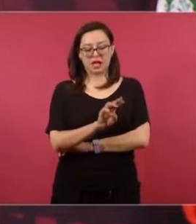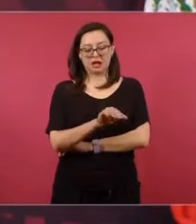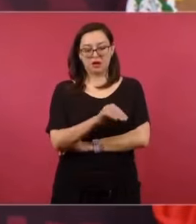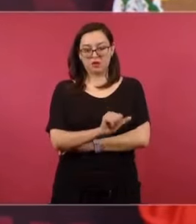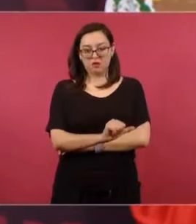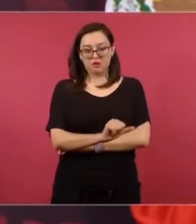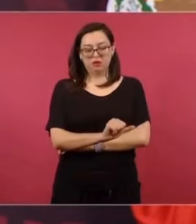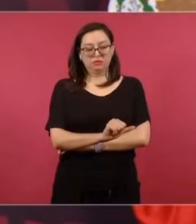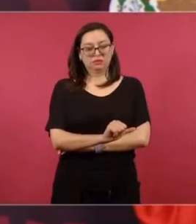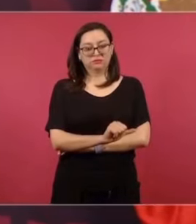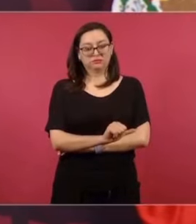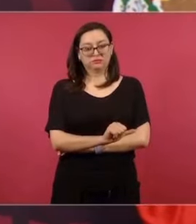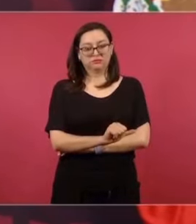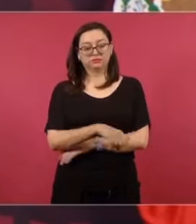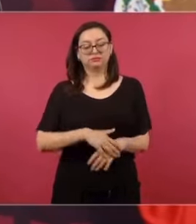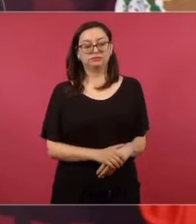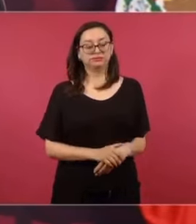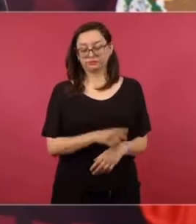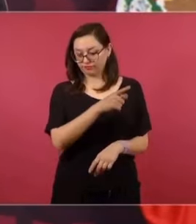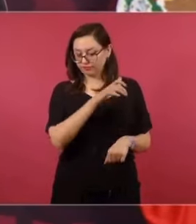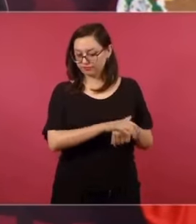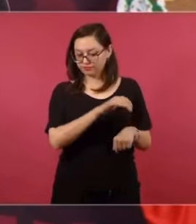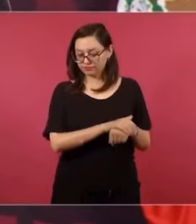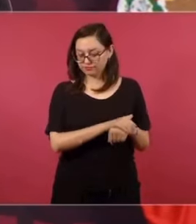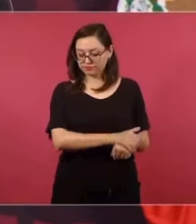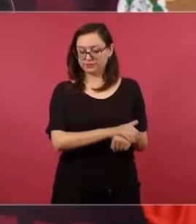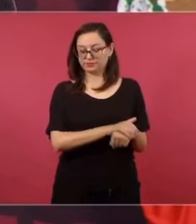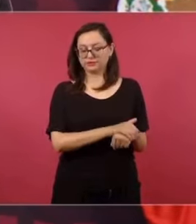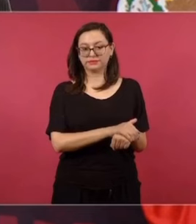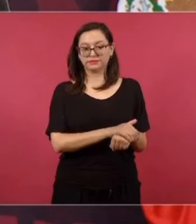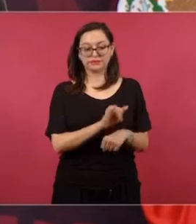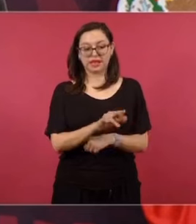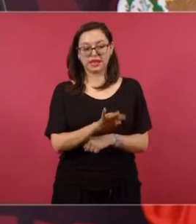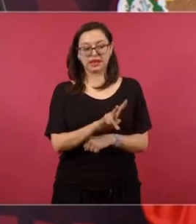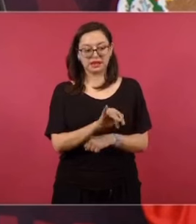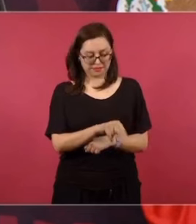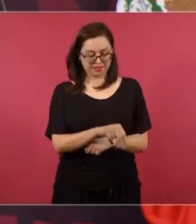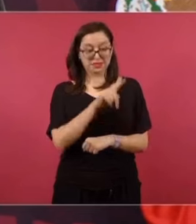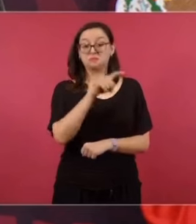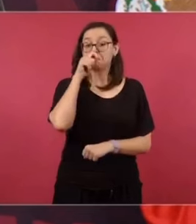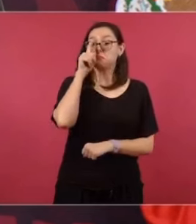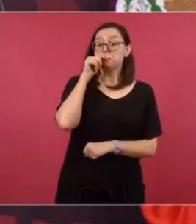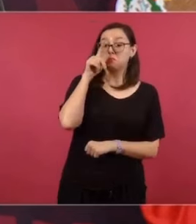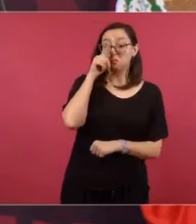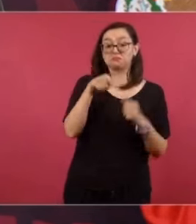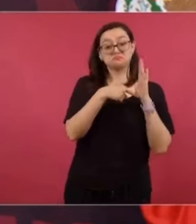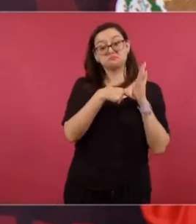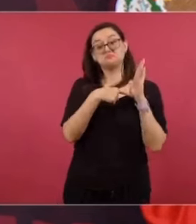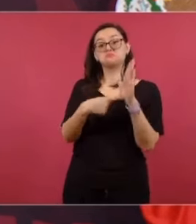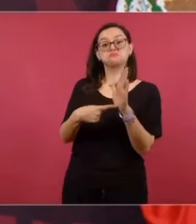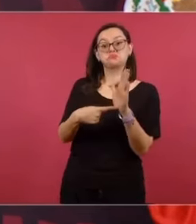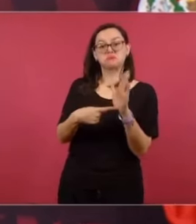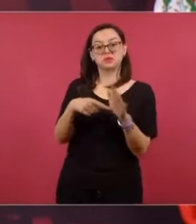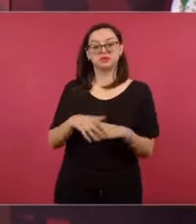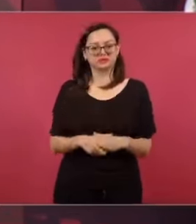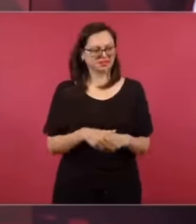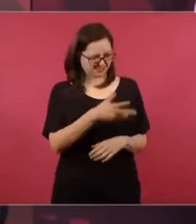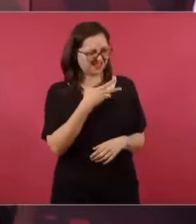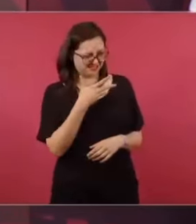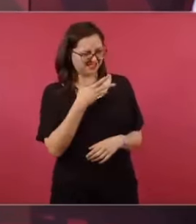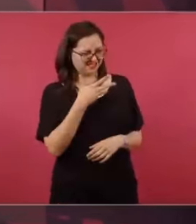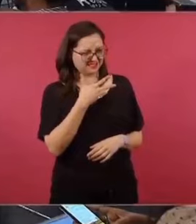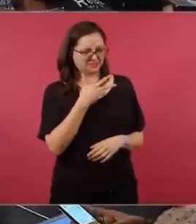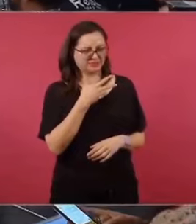hasta lo presumen. Mi amigo Illy, a ver si encuentras,